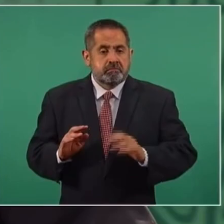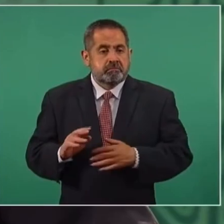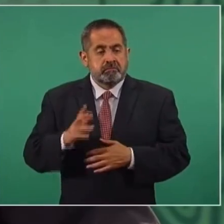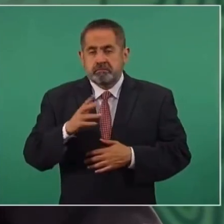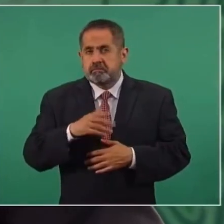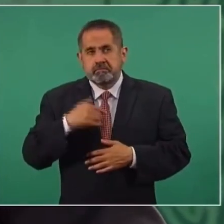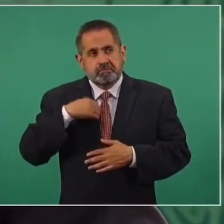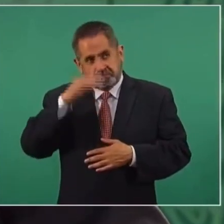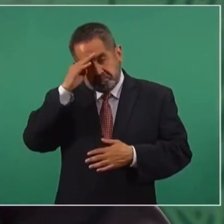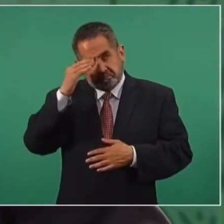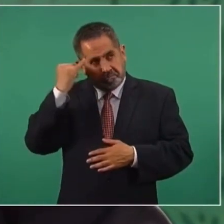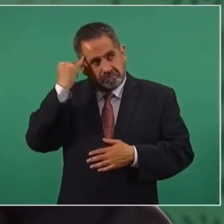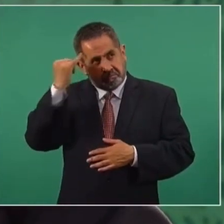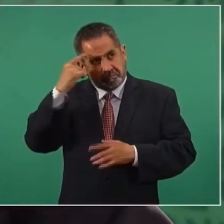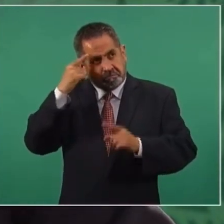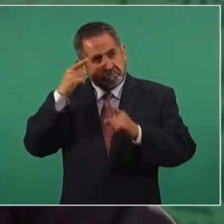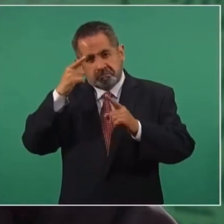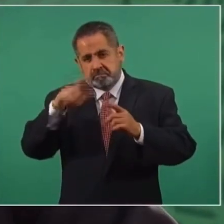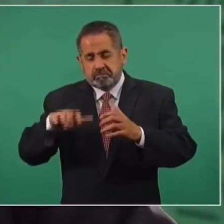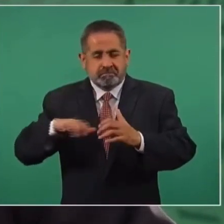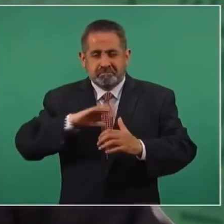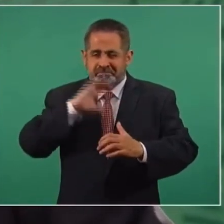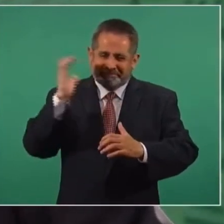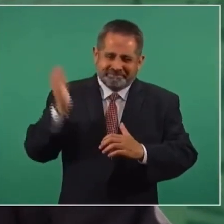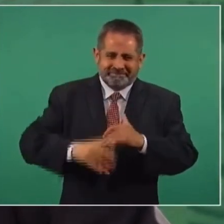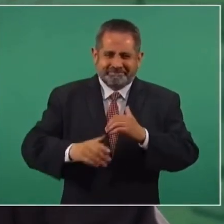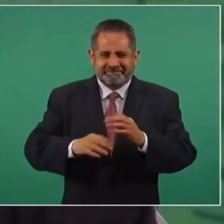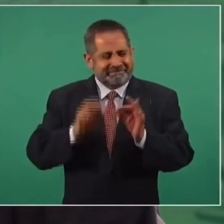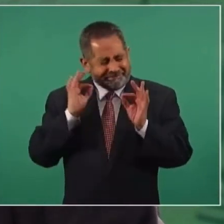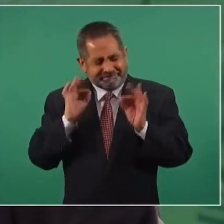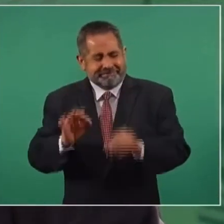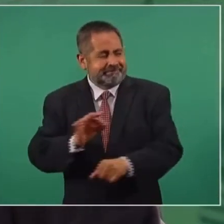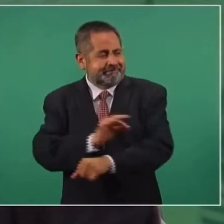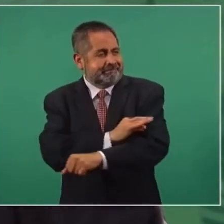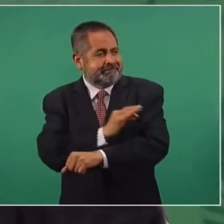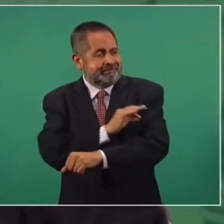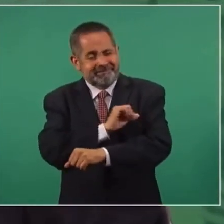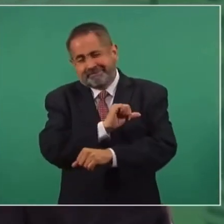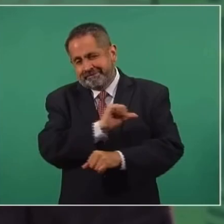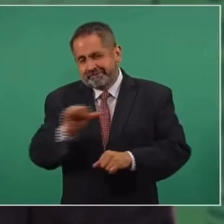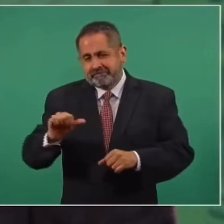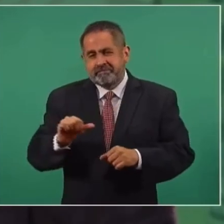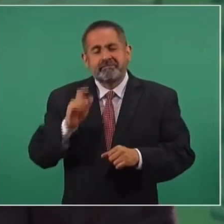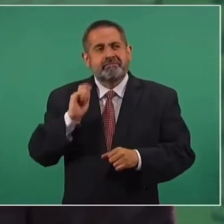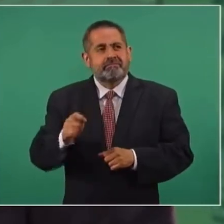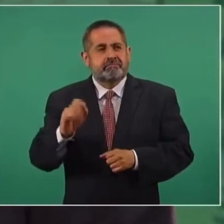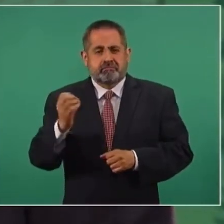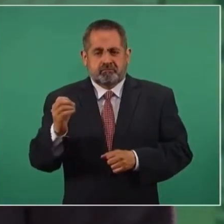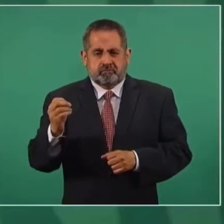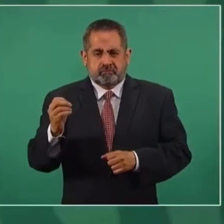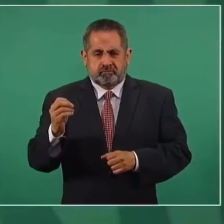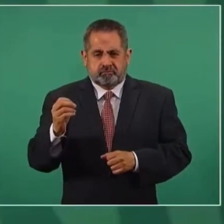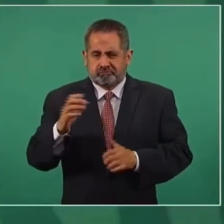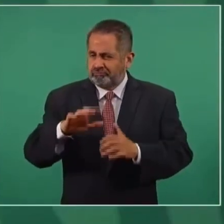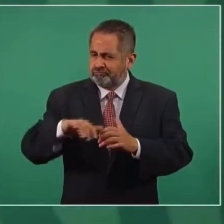la vacunación para el mes de octubre,